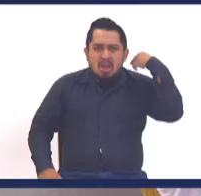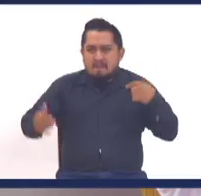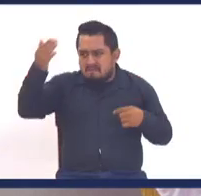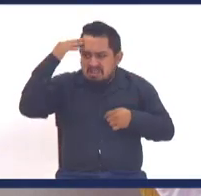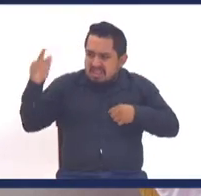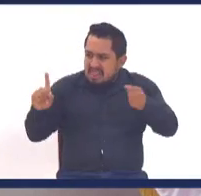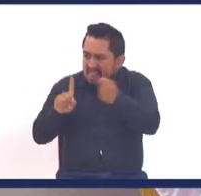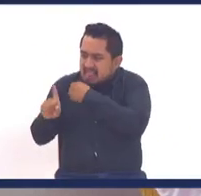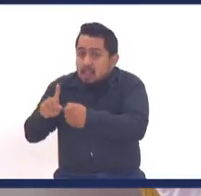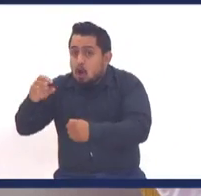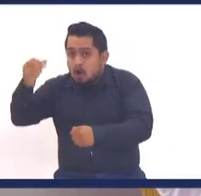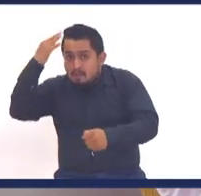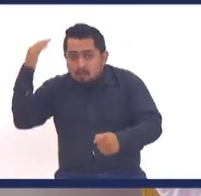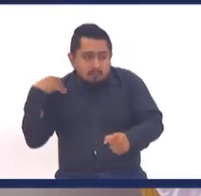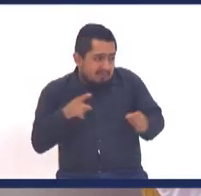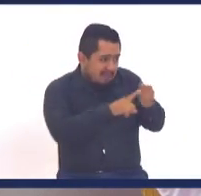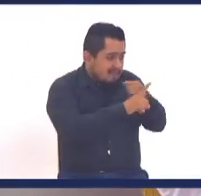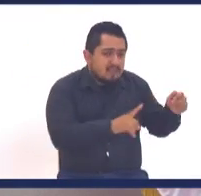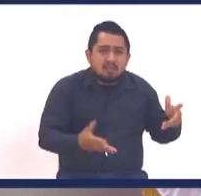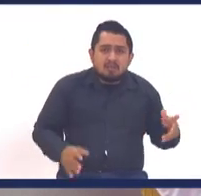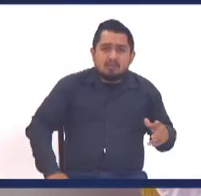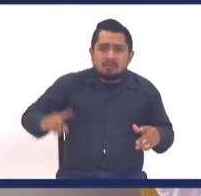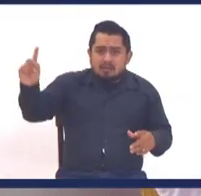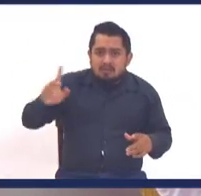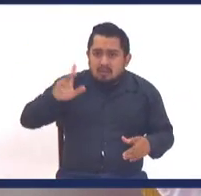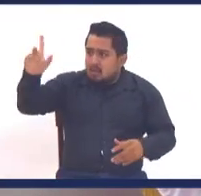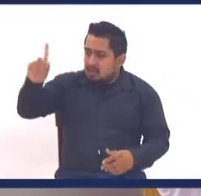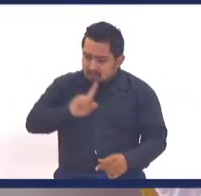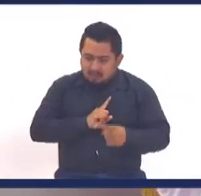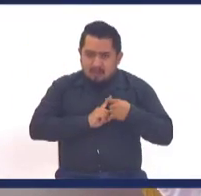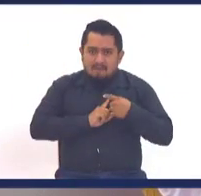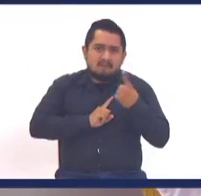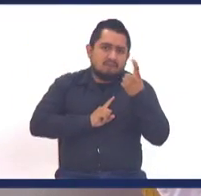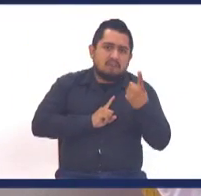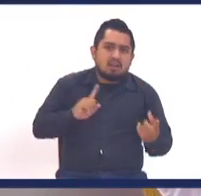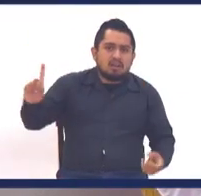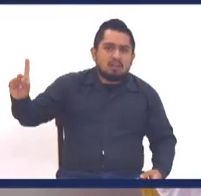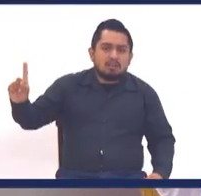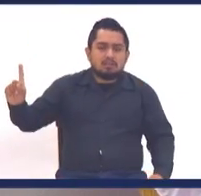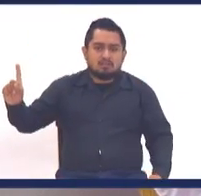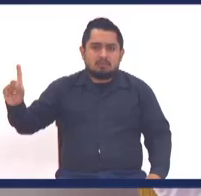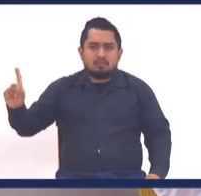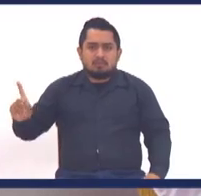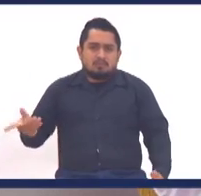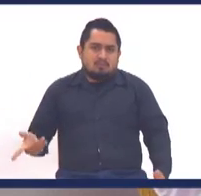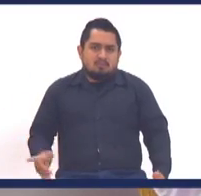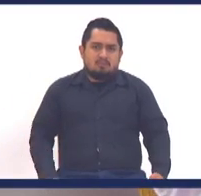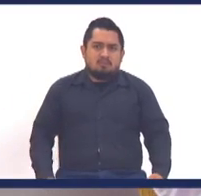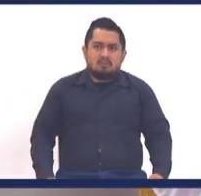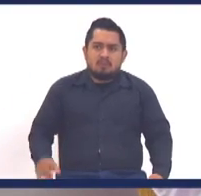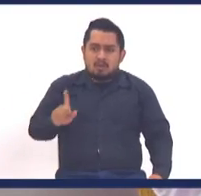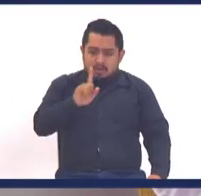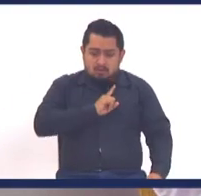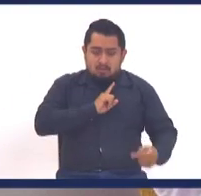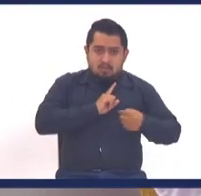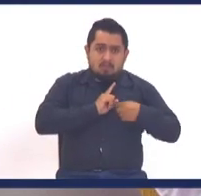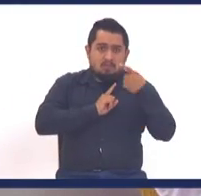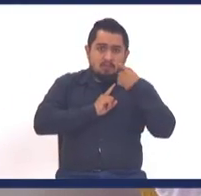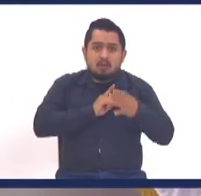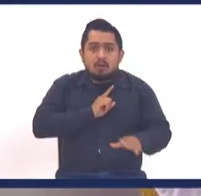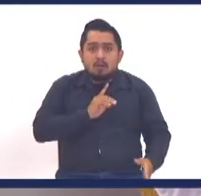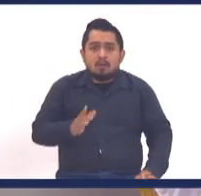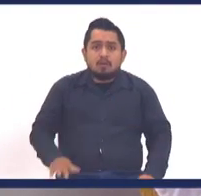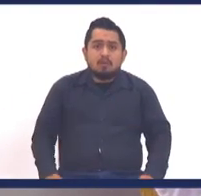mujer o una mujer para con un hombre? ¿Por qué no conocen a Cristo? Una persona que conoce a Cristo deja de ser violento, por lo menos lucha. Te lo quiero